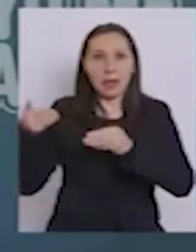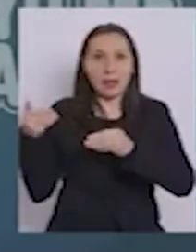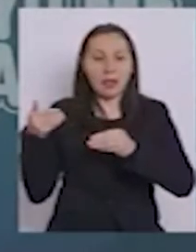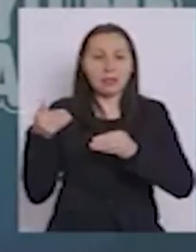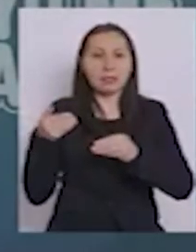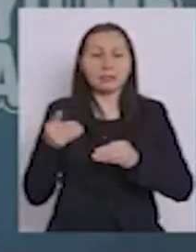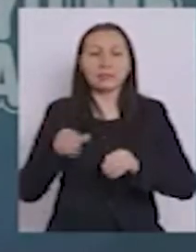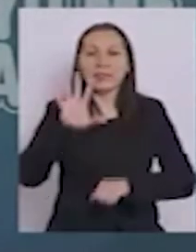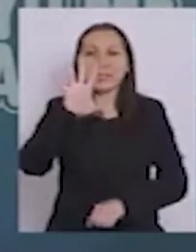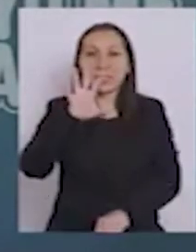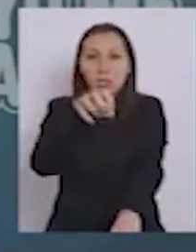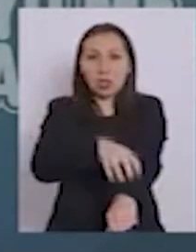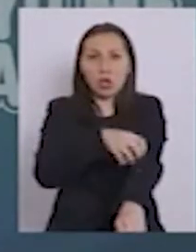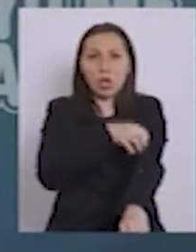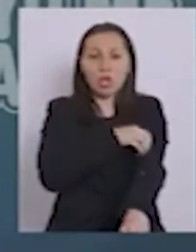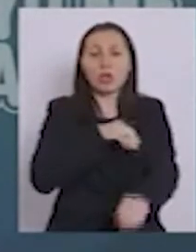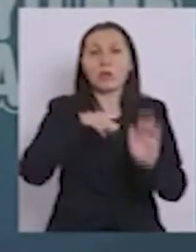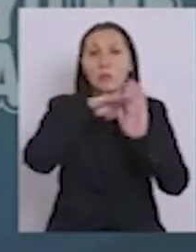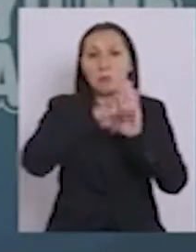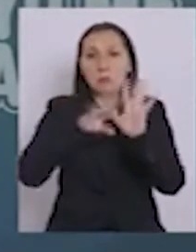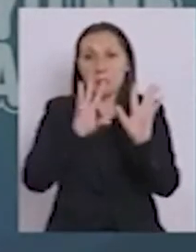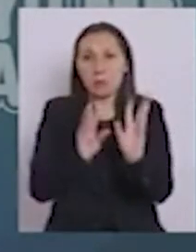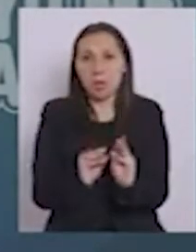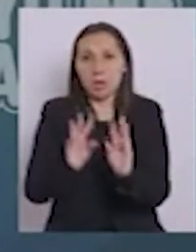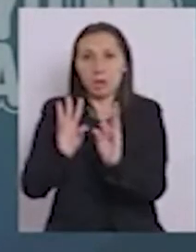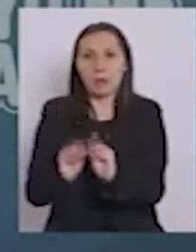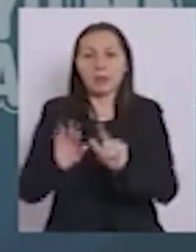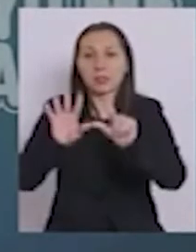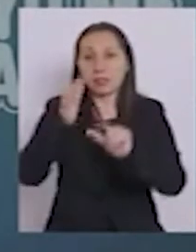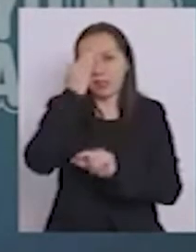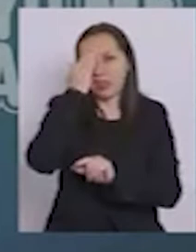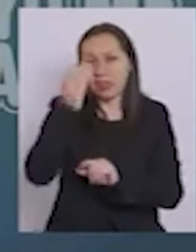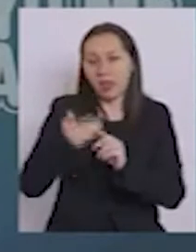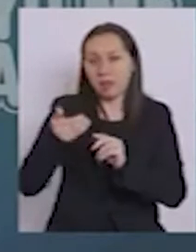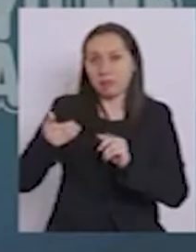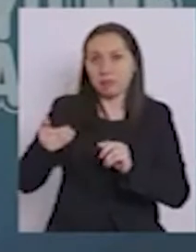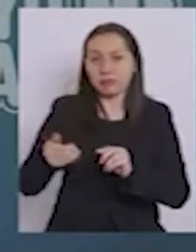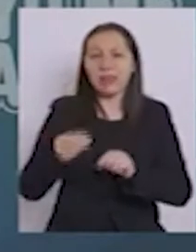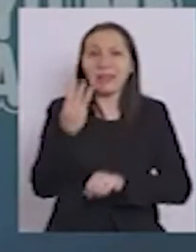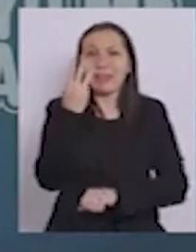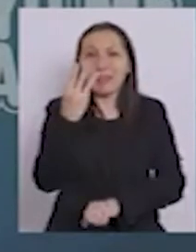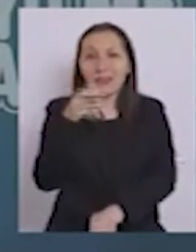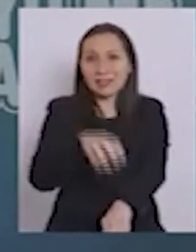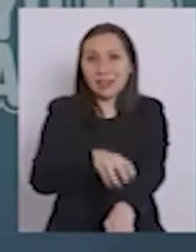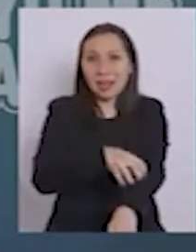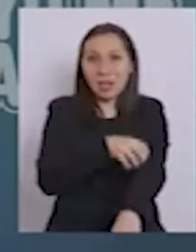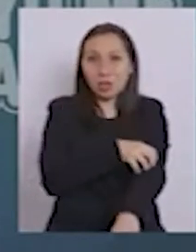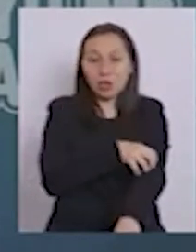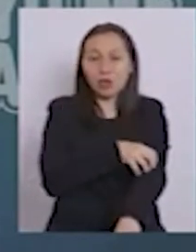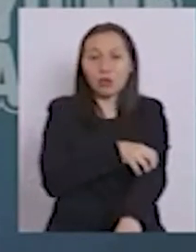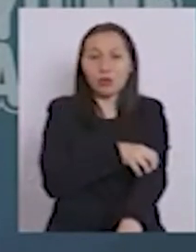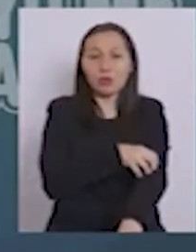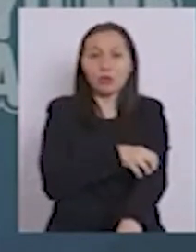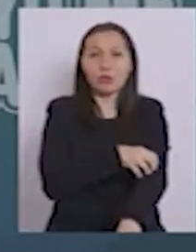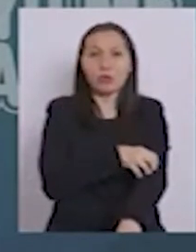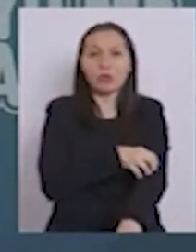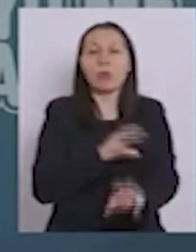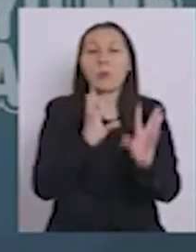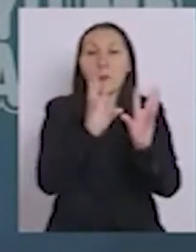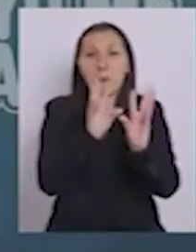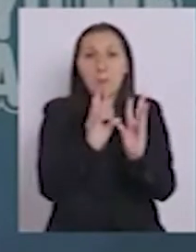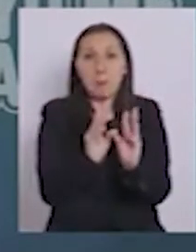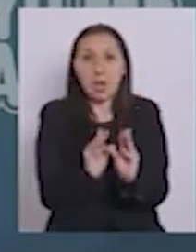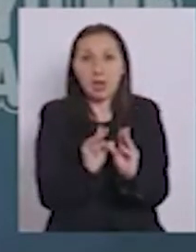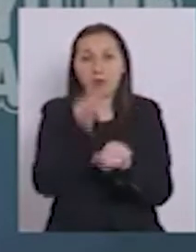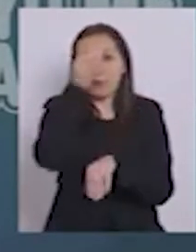Cinco regiones disminuyen sus nuevos casos en los últimos siete días y tres regiones disminuyen